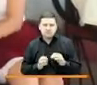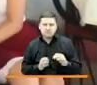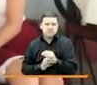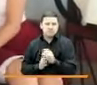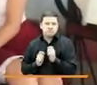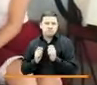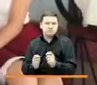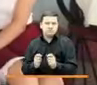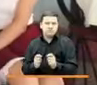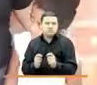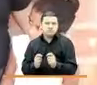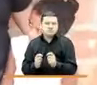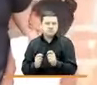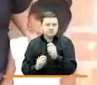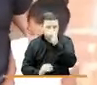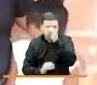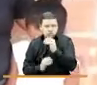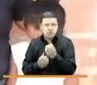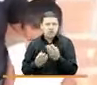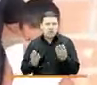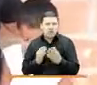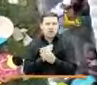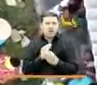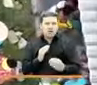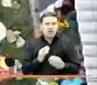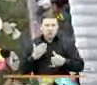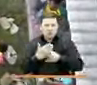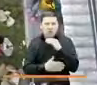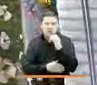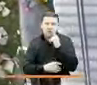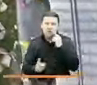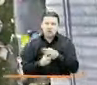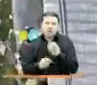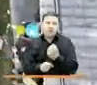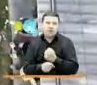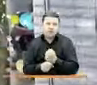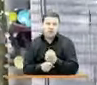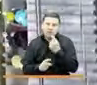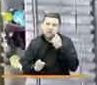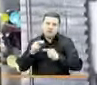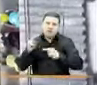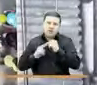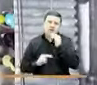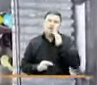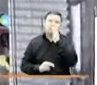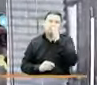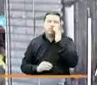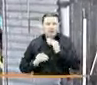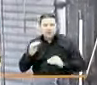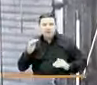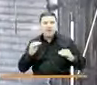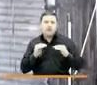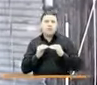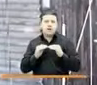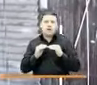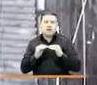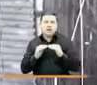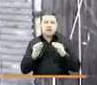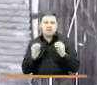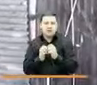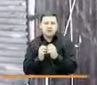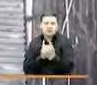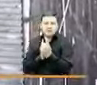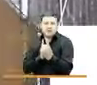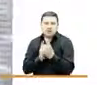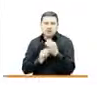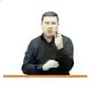damos todo por una reducción de las cifras de pobreza en el país. Trabajamos para construir un futuro con equidad para todos, más cerca a los